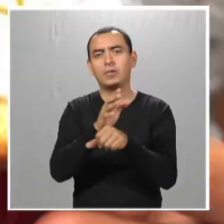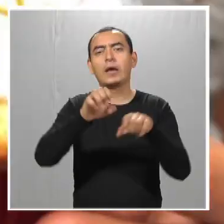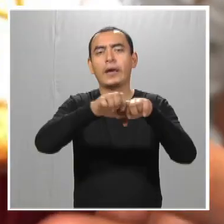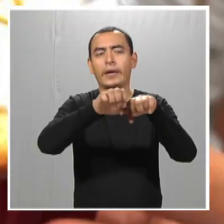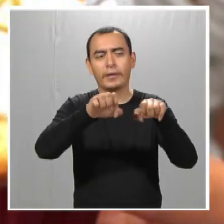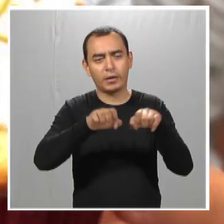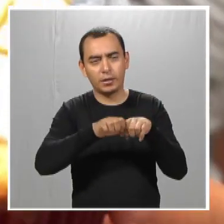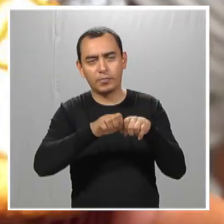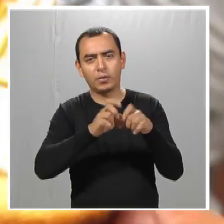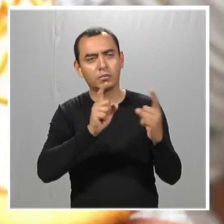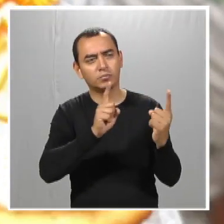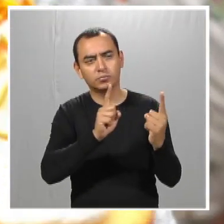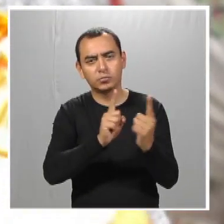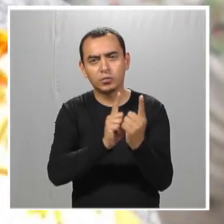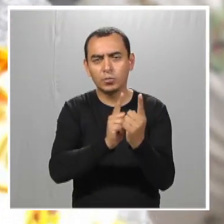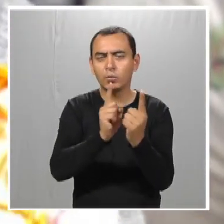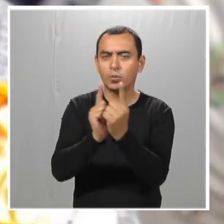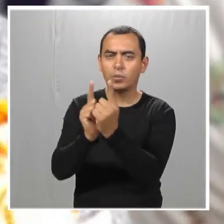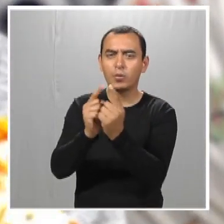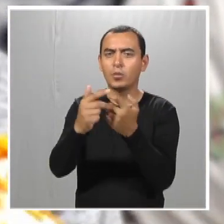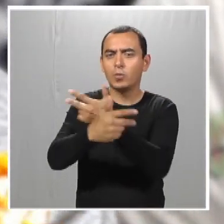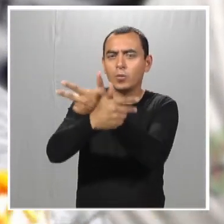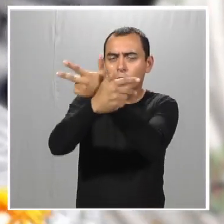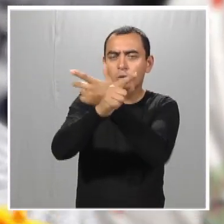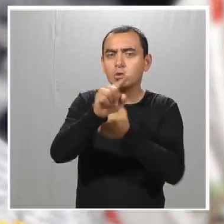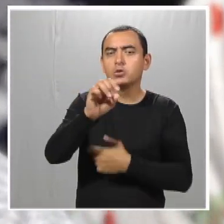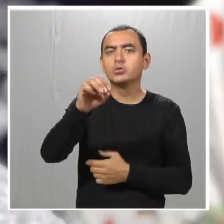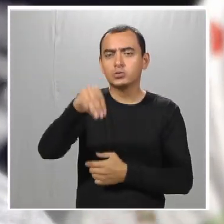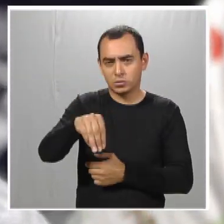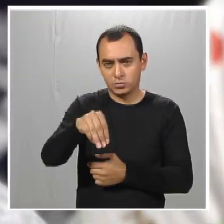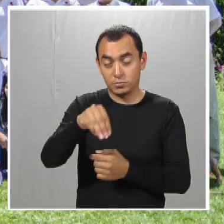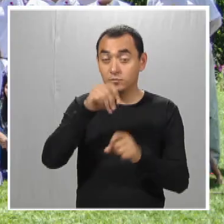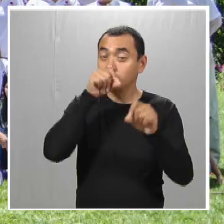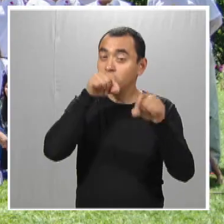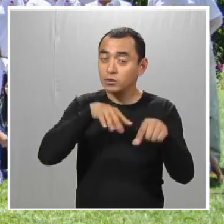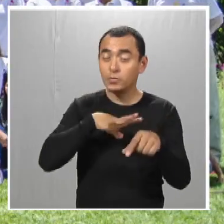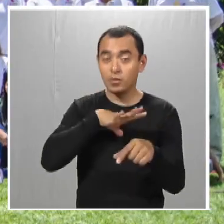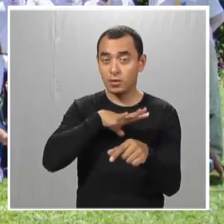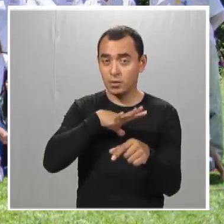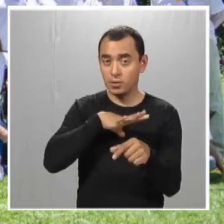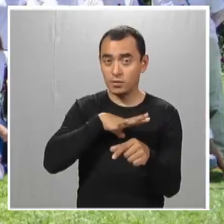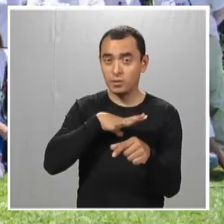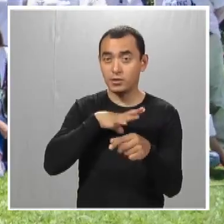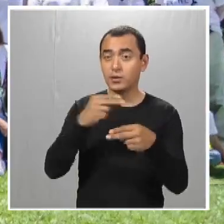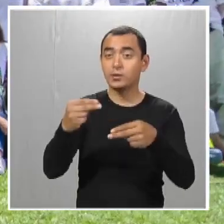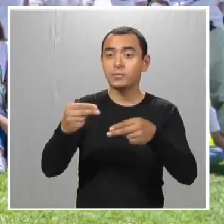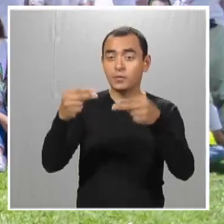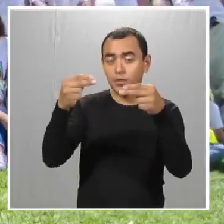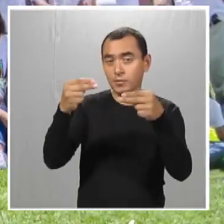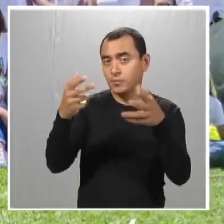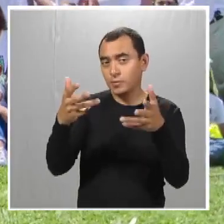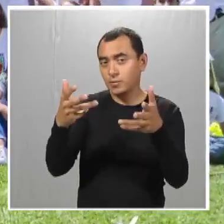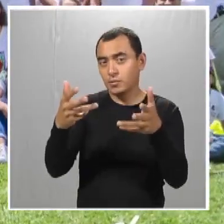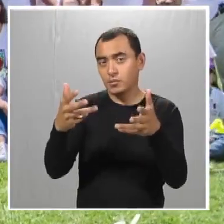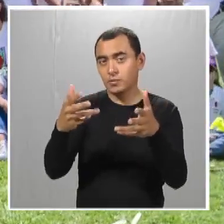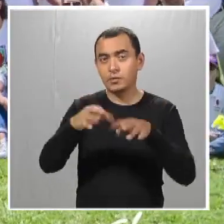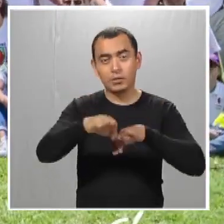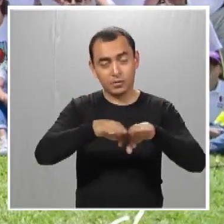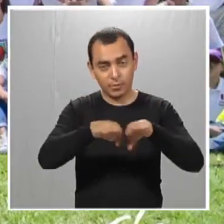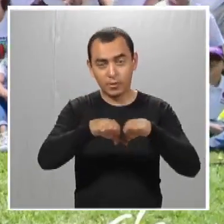pandemia, pues lo hacíamos por equipos, de Zoom y tenemos el emprendimiento